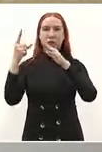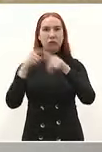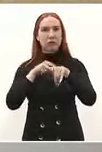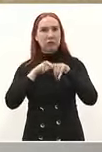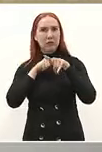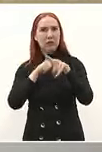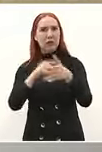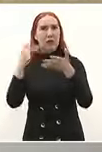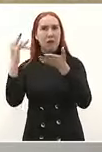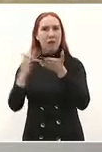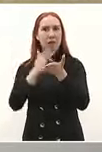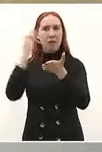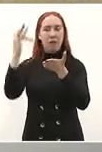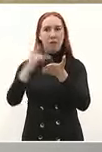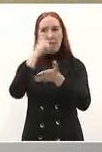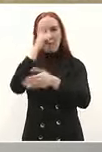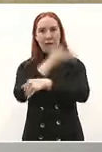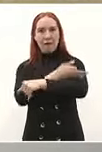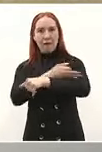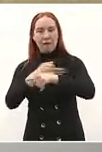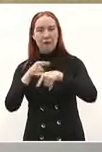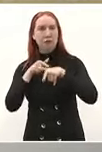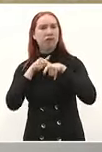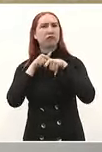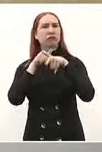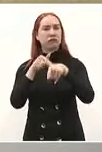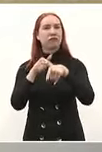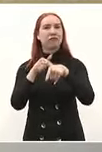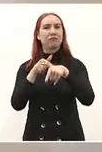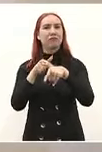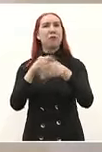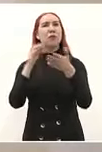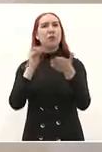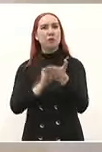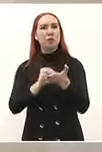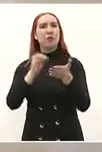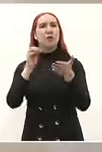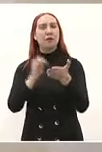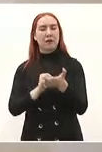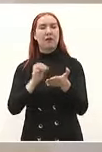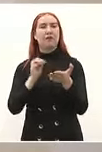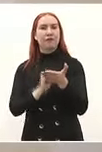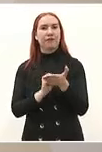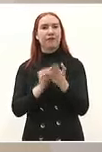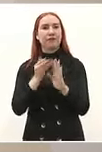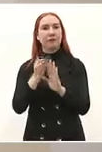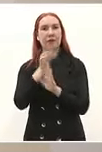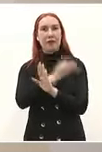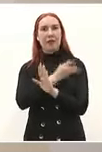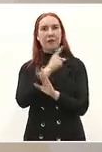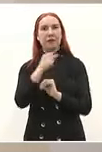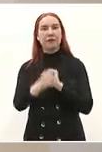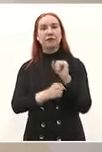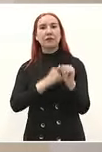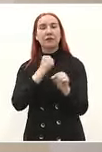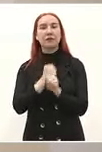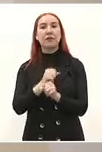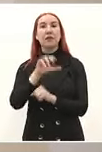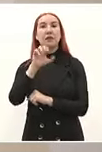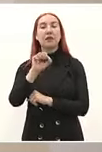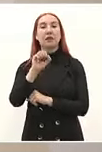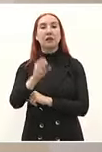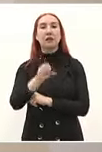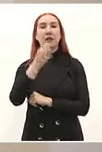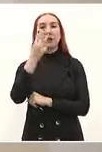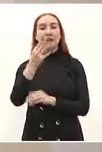apoyo a sus familiares en México todavía el año pasado enviaron 63